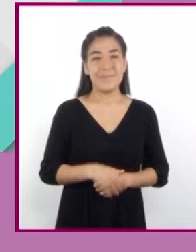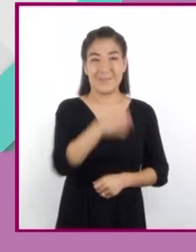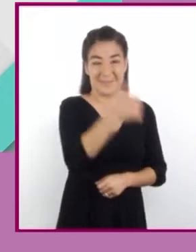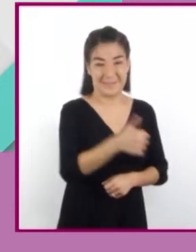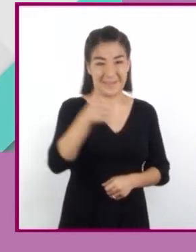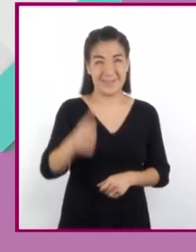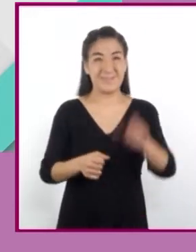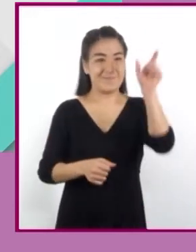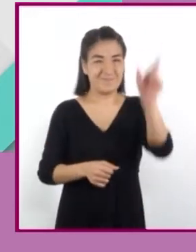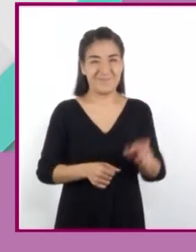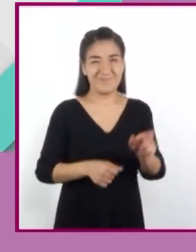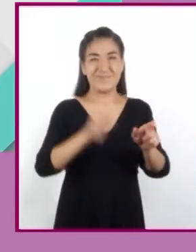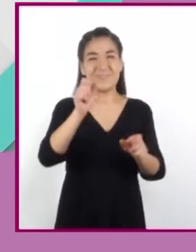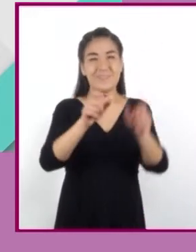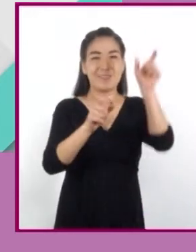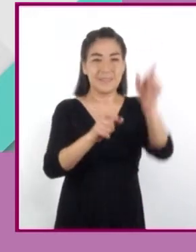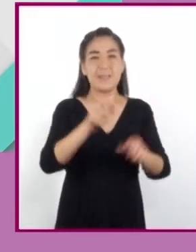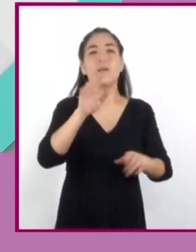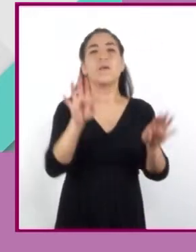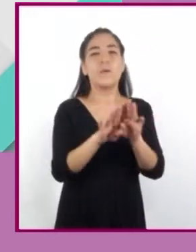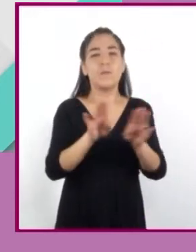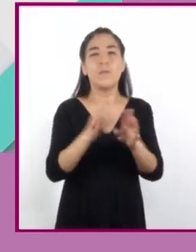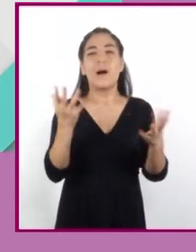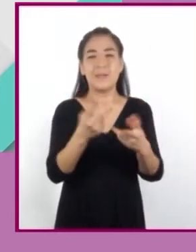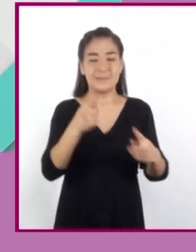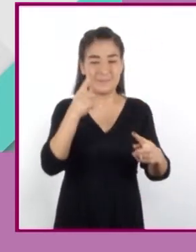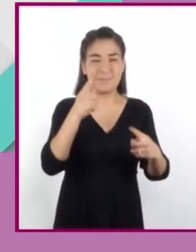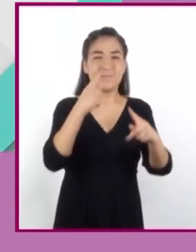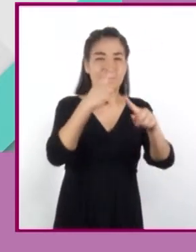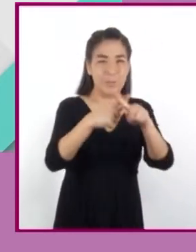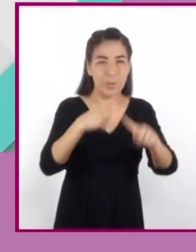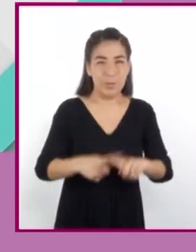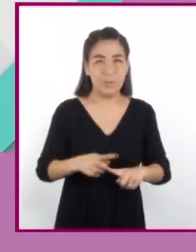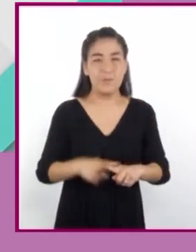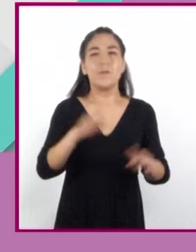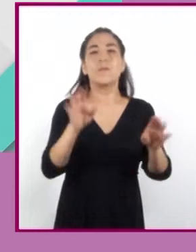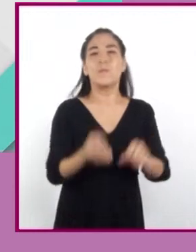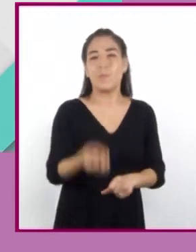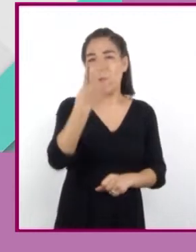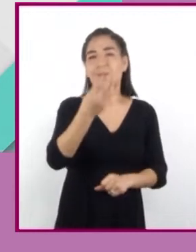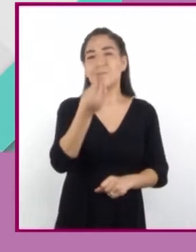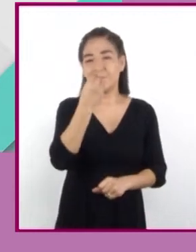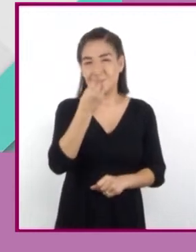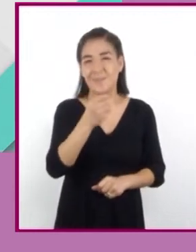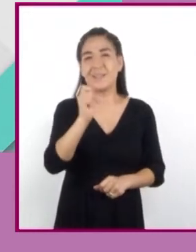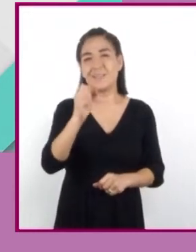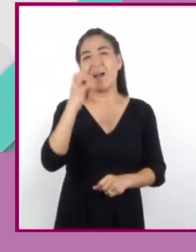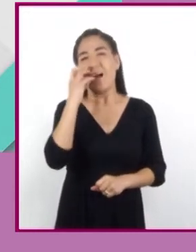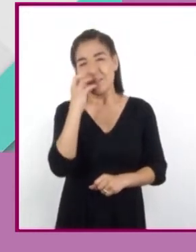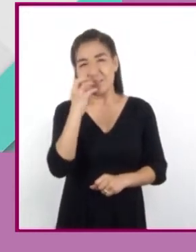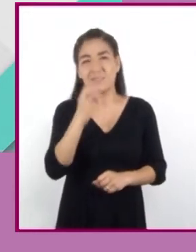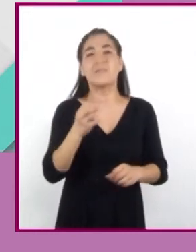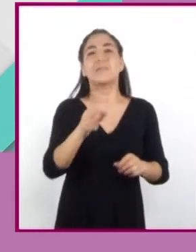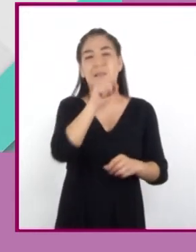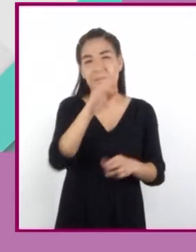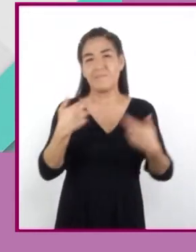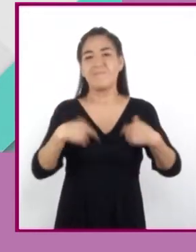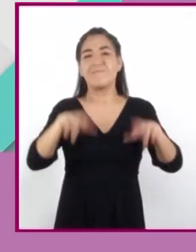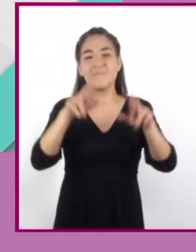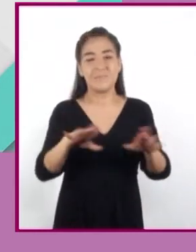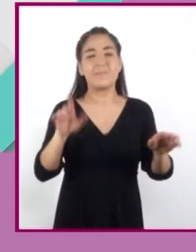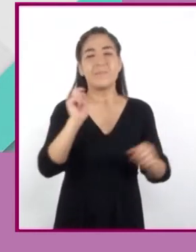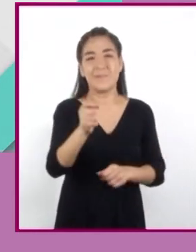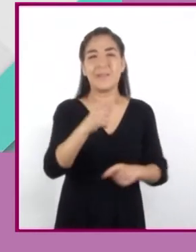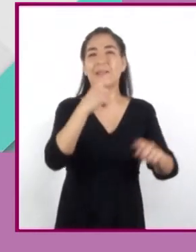fila de la tabla habrá que multiplicar la cantidad de ciruelas por la constante de proporcionalidad, que también se representa como